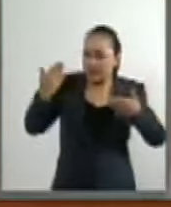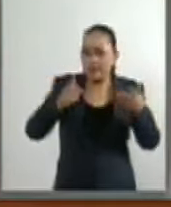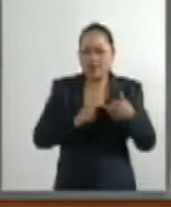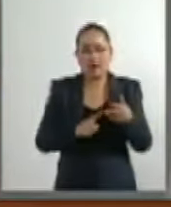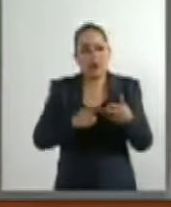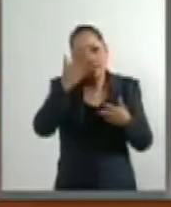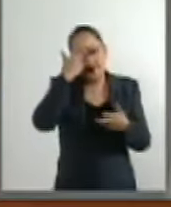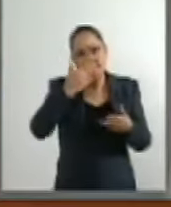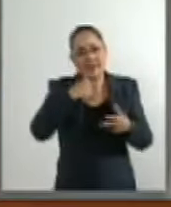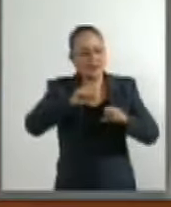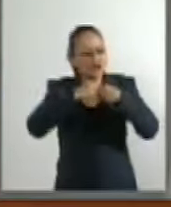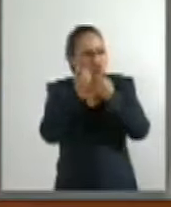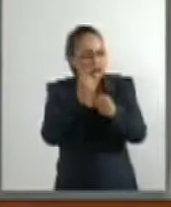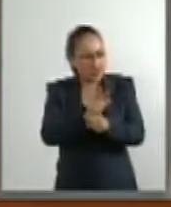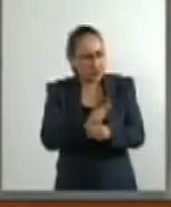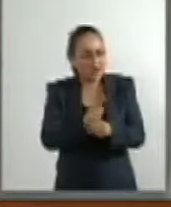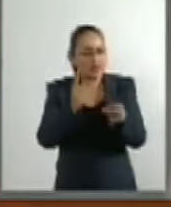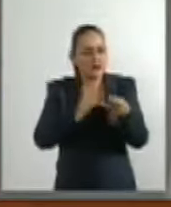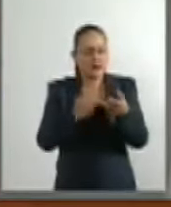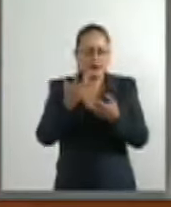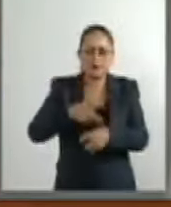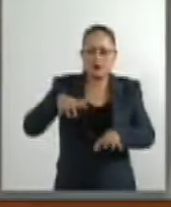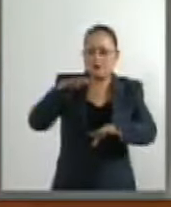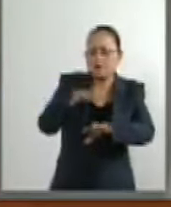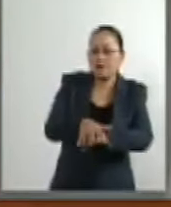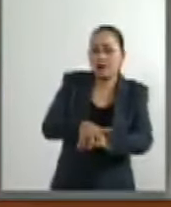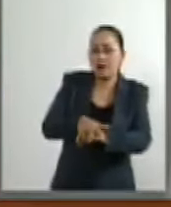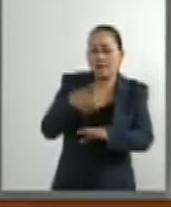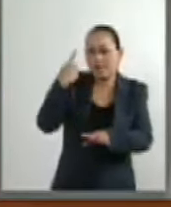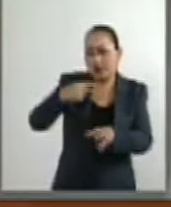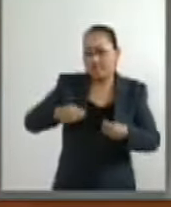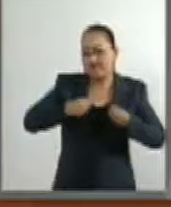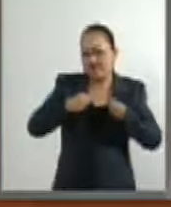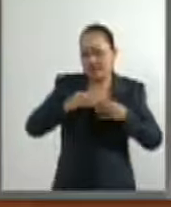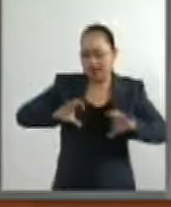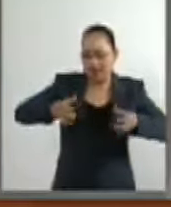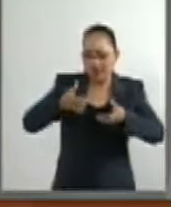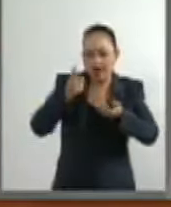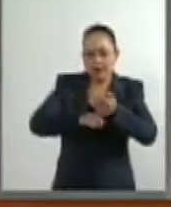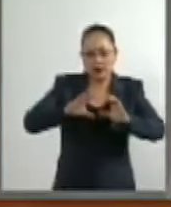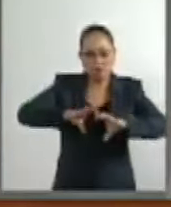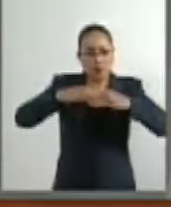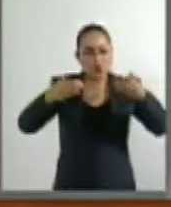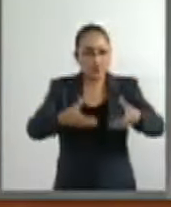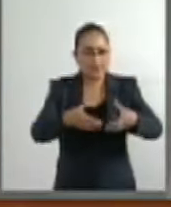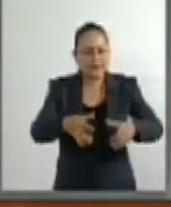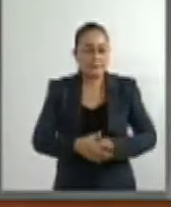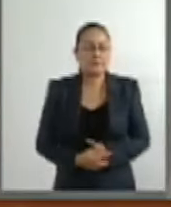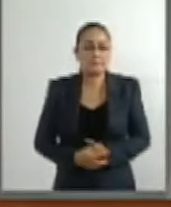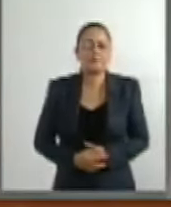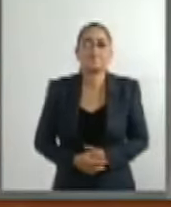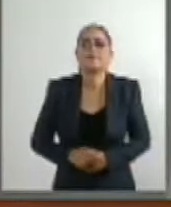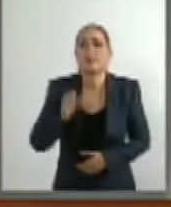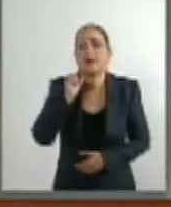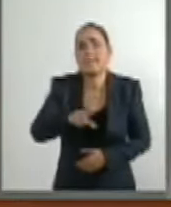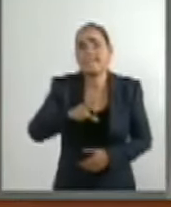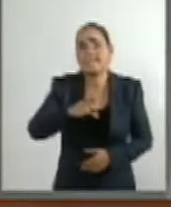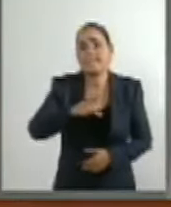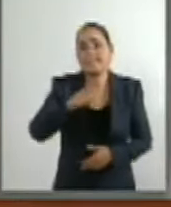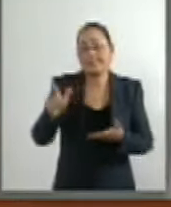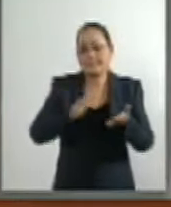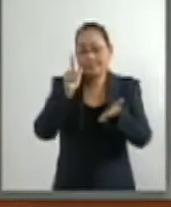habilidades sociales e integración a la vida comunitaria. Esta reforma busca